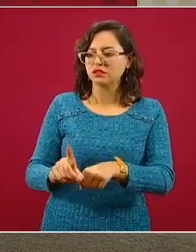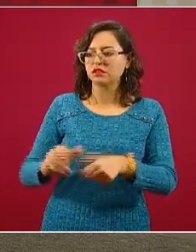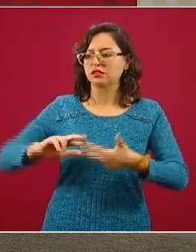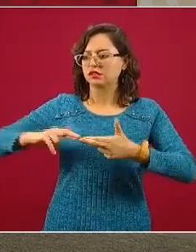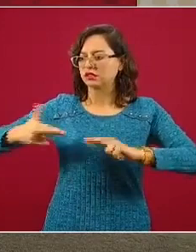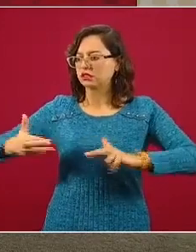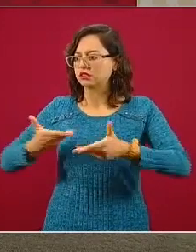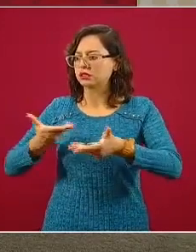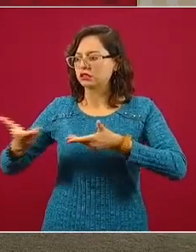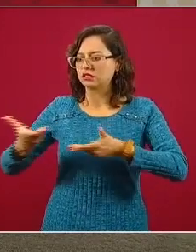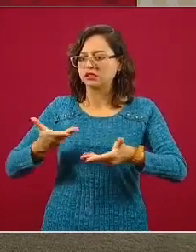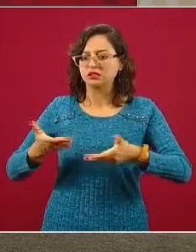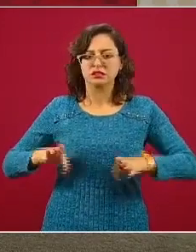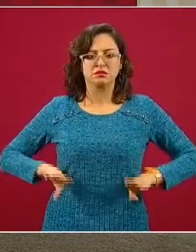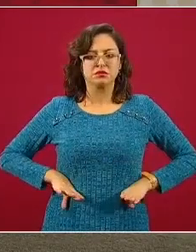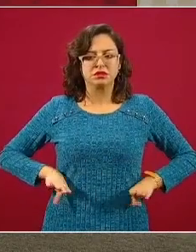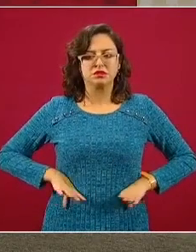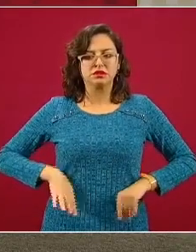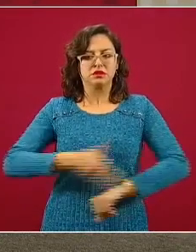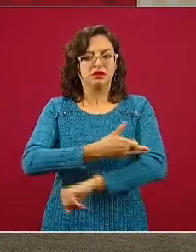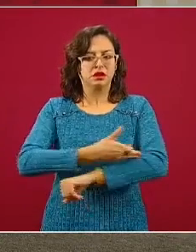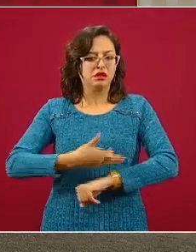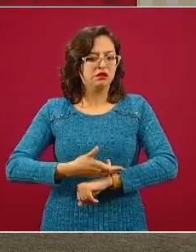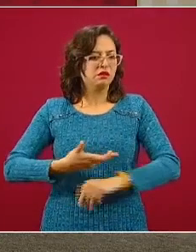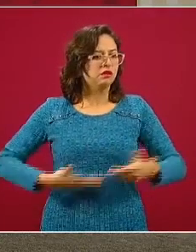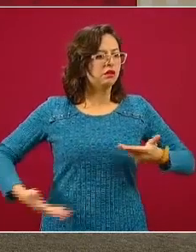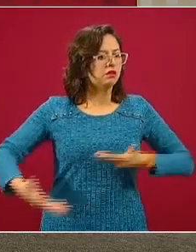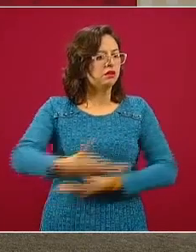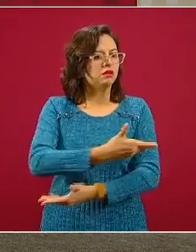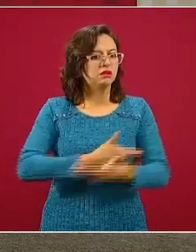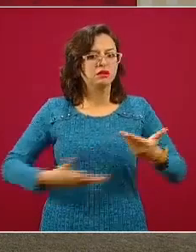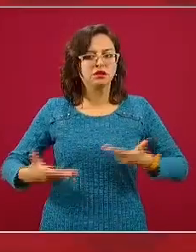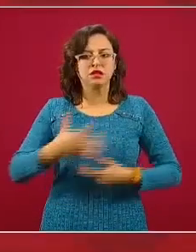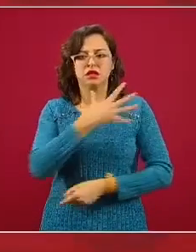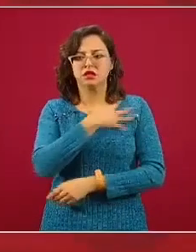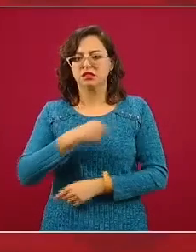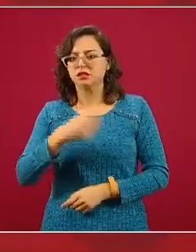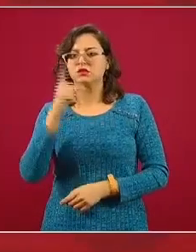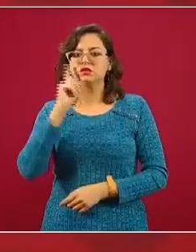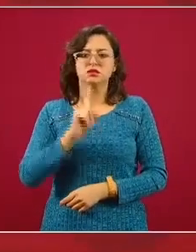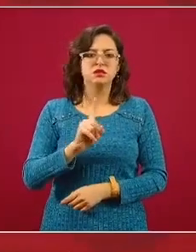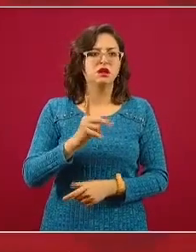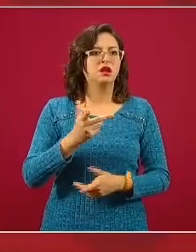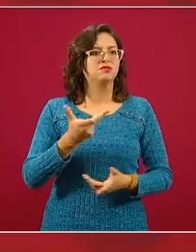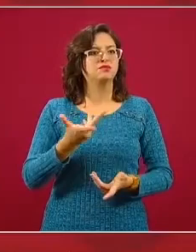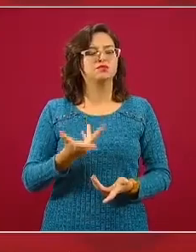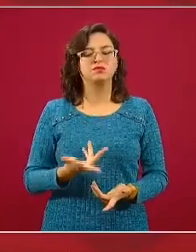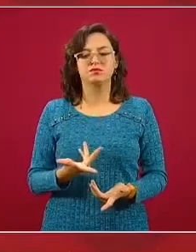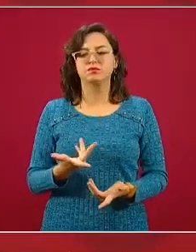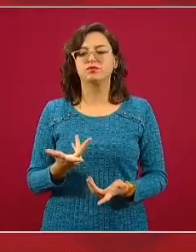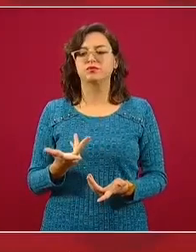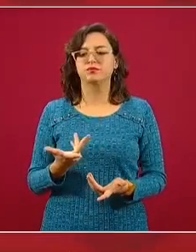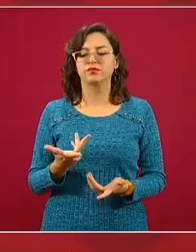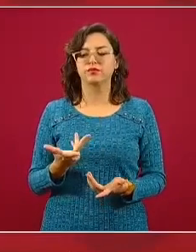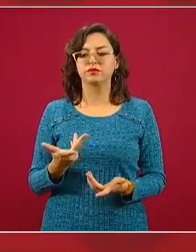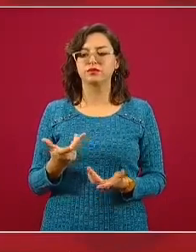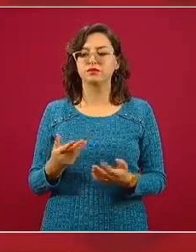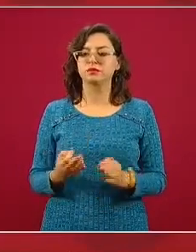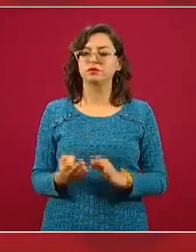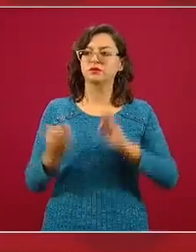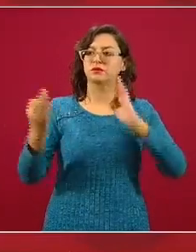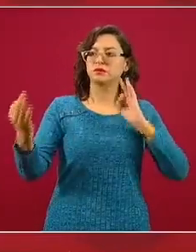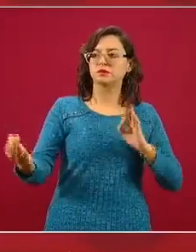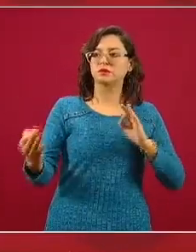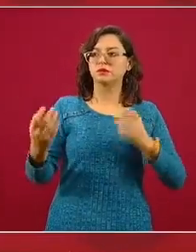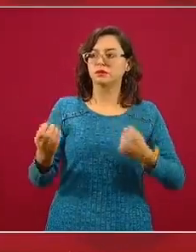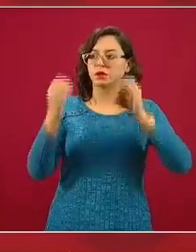los otros, la relación con la pareja, con los familiares, con las hijas y los hijos, con los que están distantes,